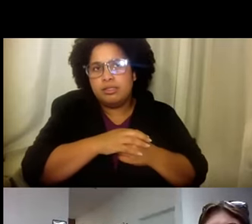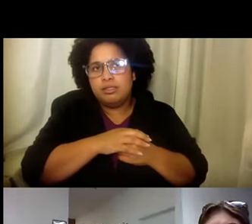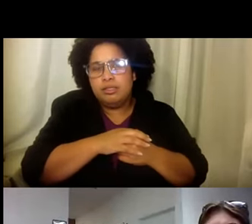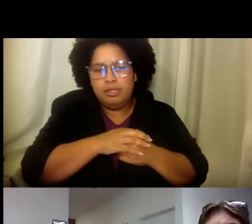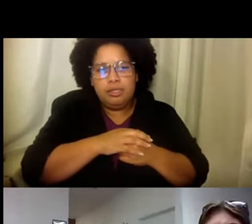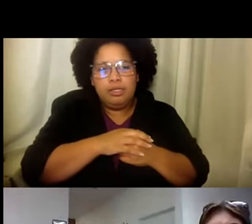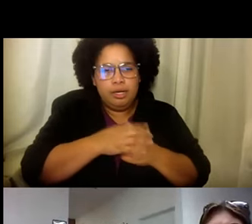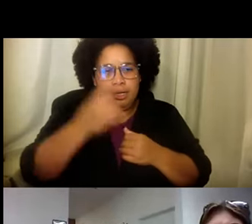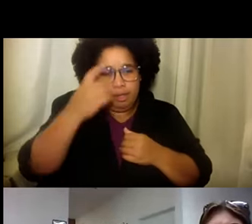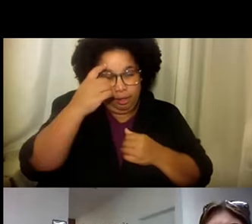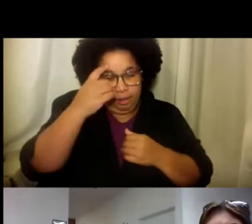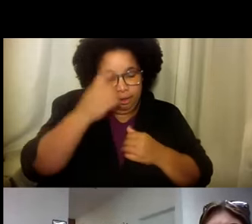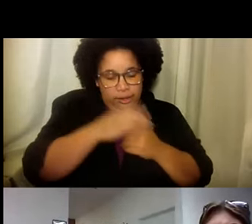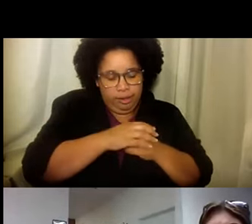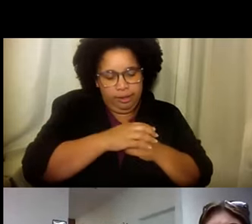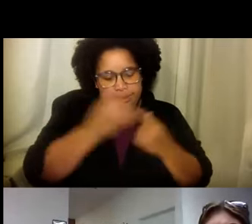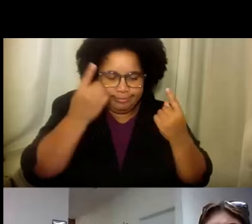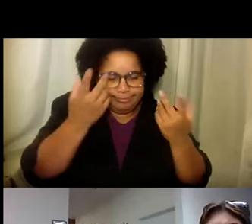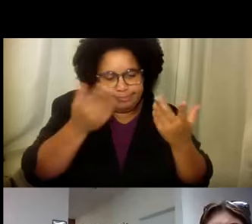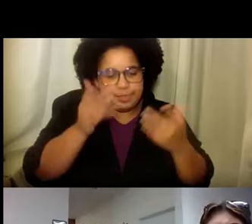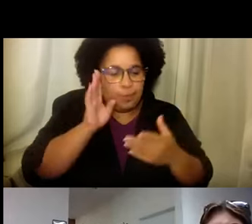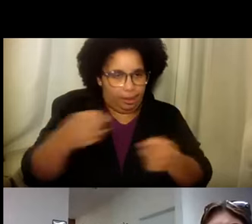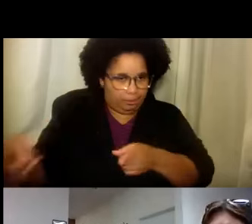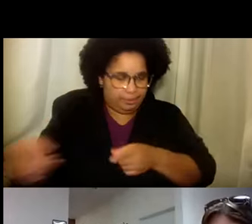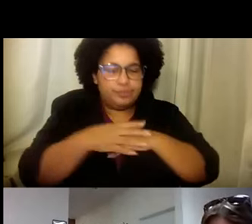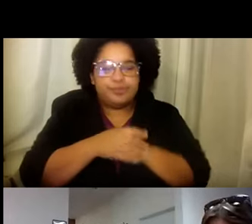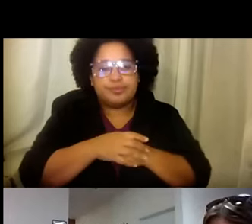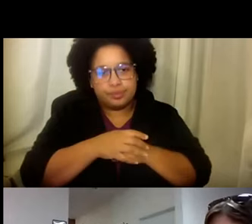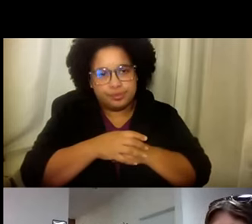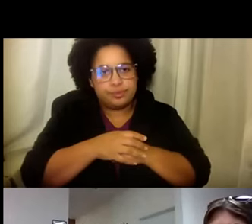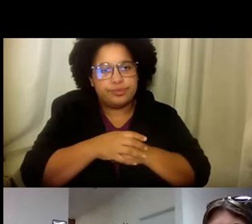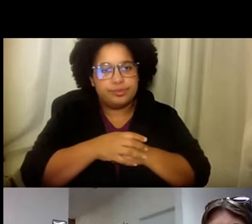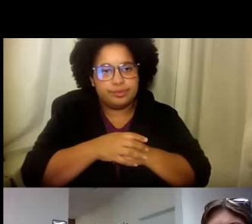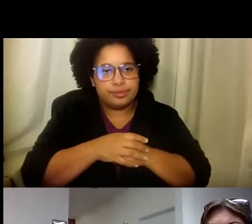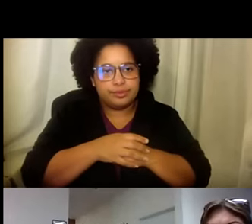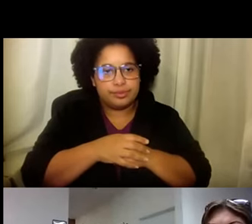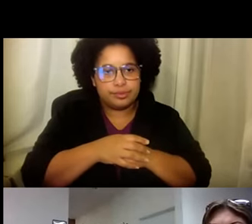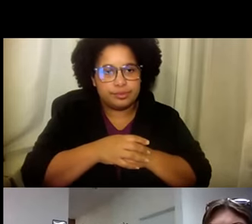nuestro. Tipo de empleo. Así que. Yo pienso. Que es algo. Que. Tomará lugar.